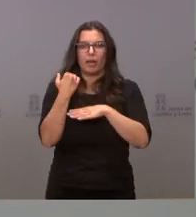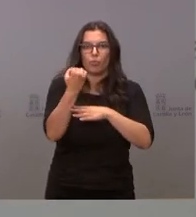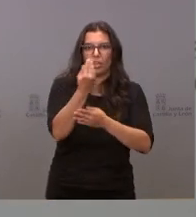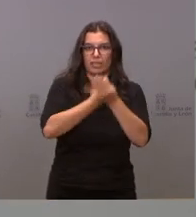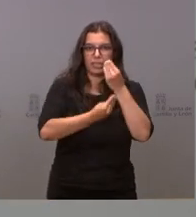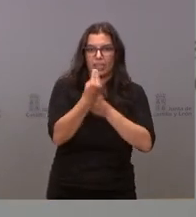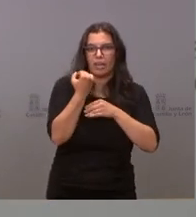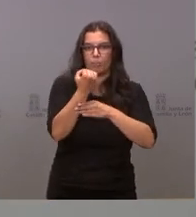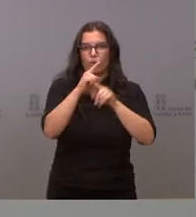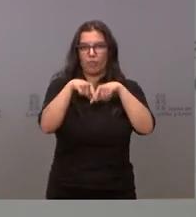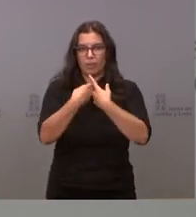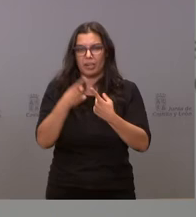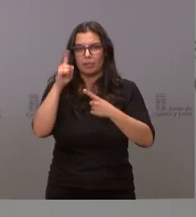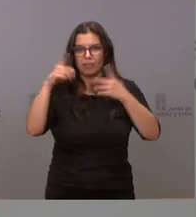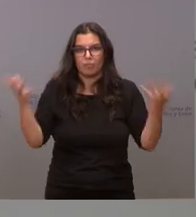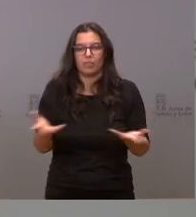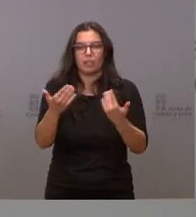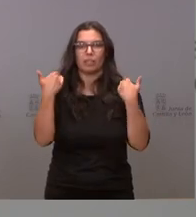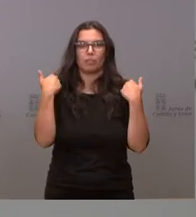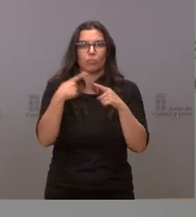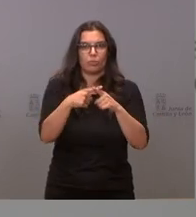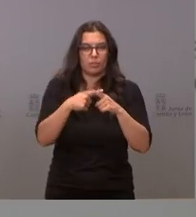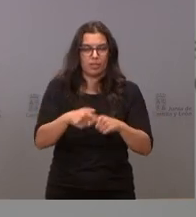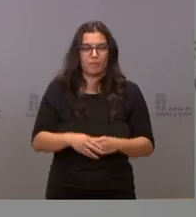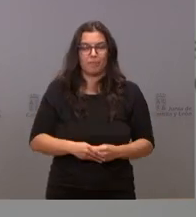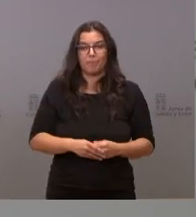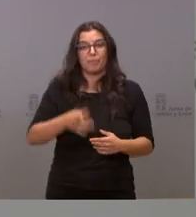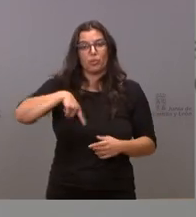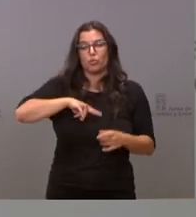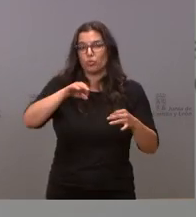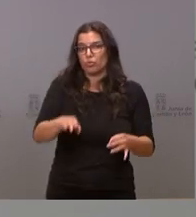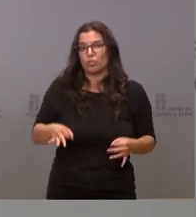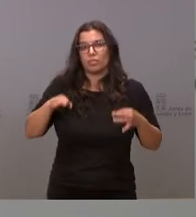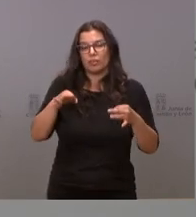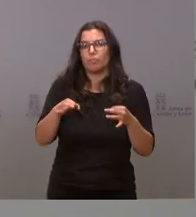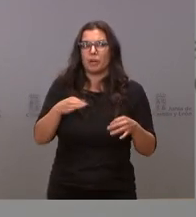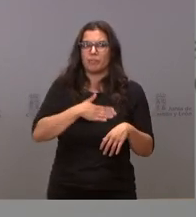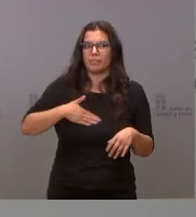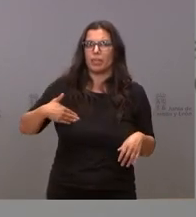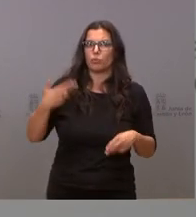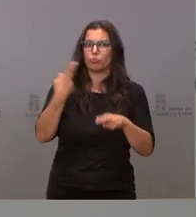las familias y a la corresponsabilidad. siempre hemos abogado por una política